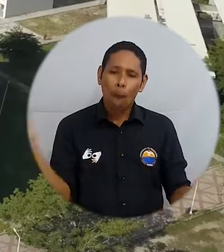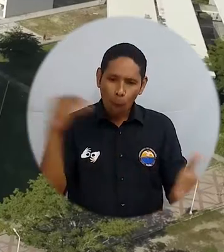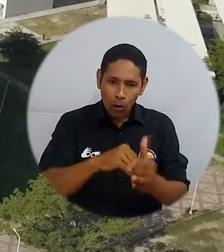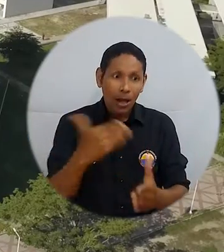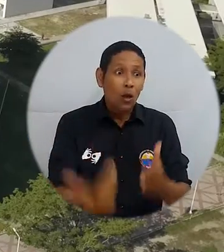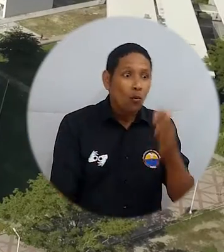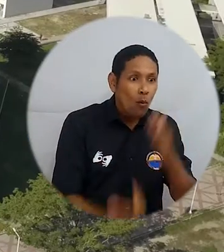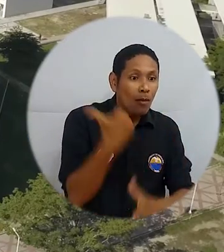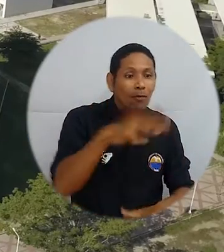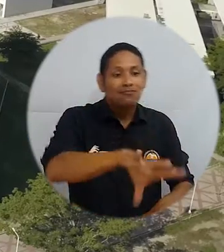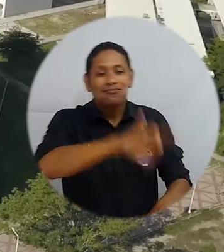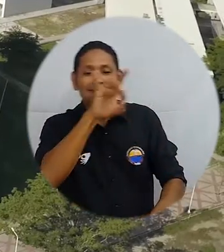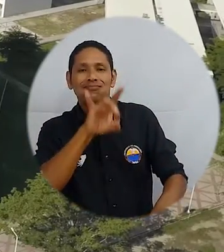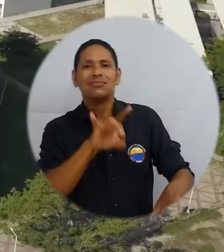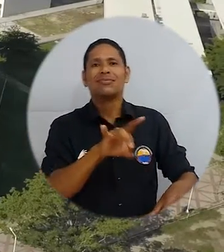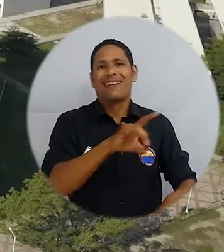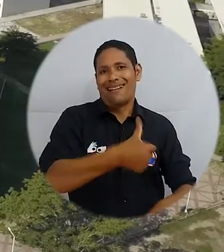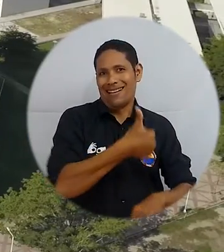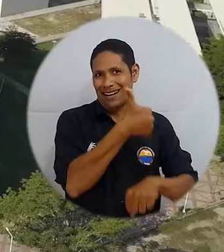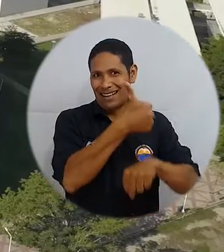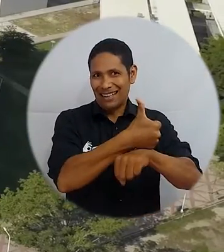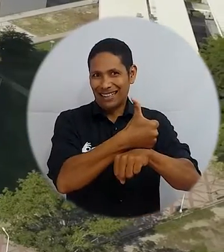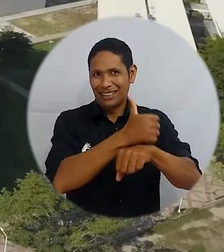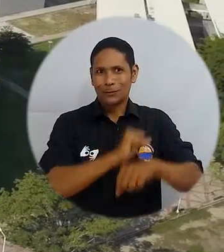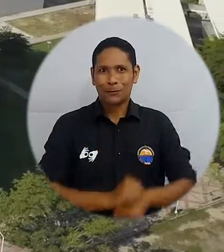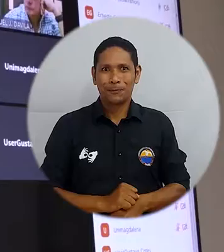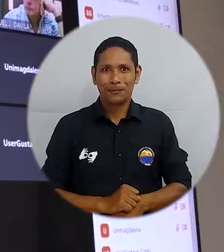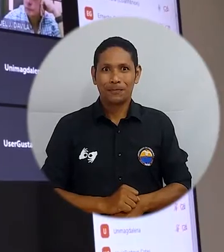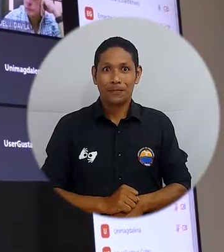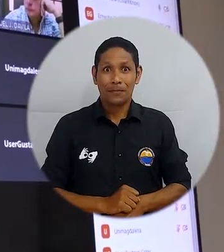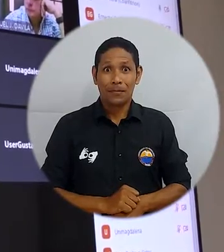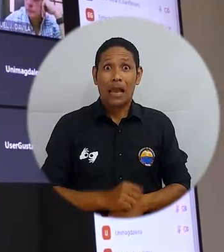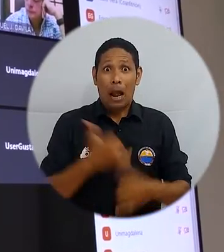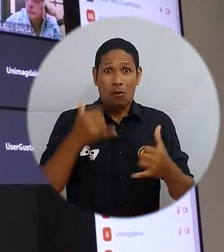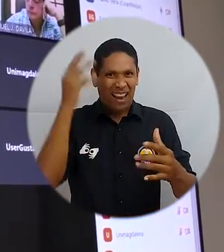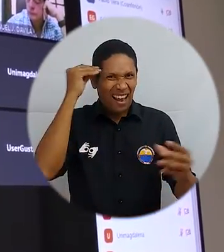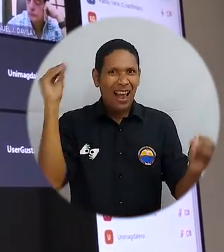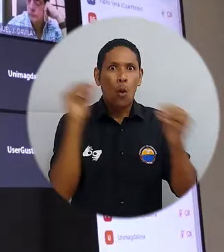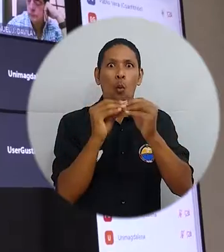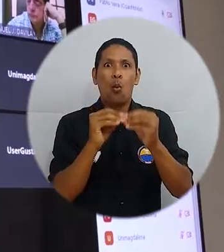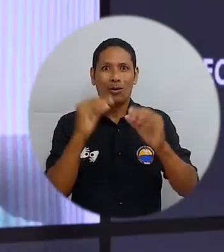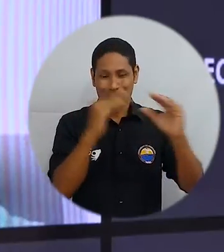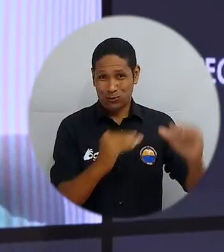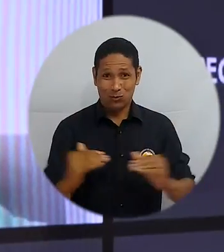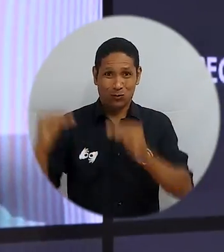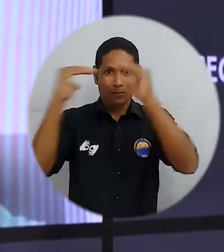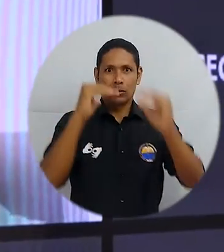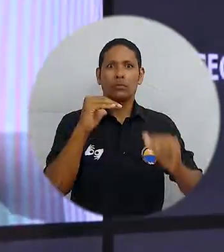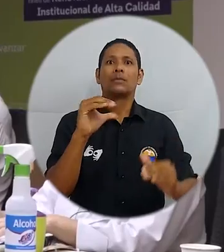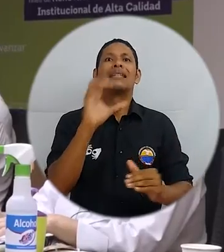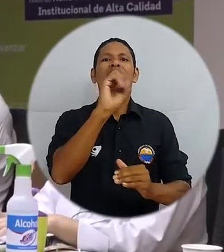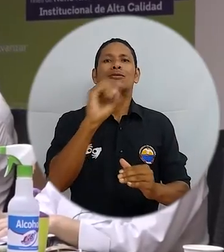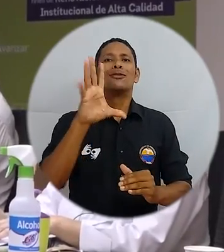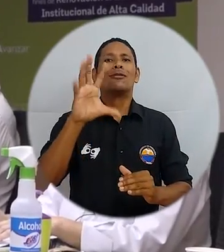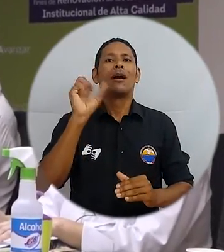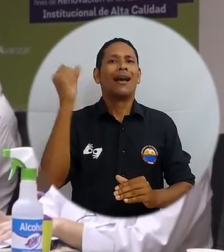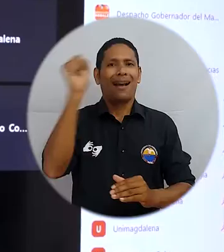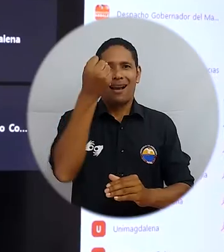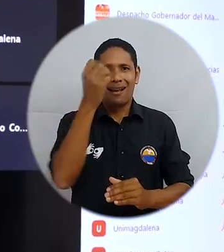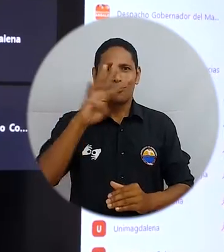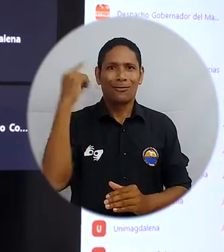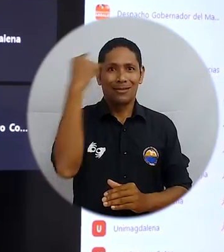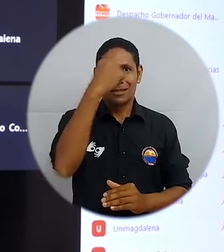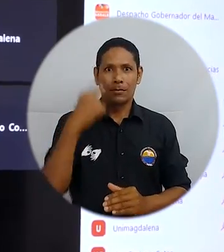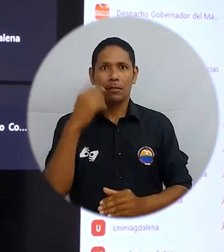una nueva consulta para rector. En este sentido y mediante el Acuerdo Superior 05 del 14 de septiembre de 2020, el